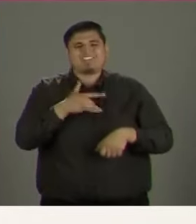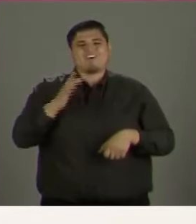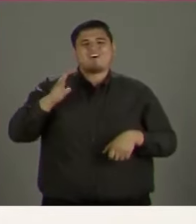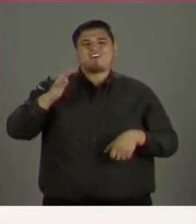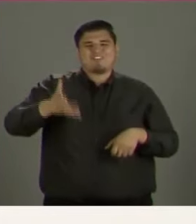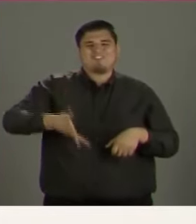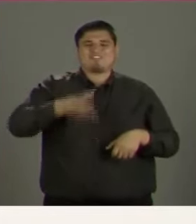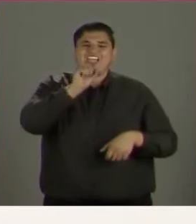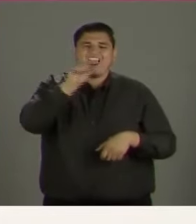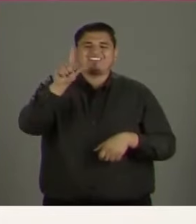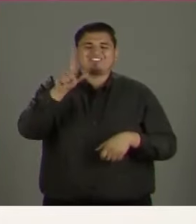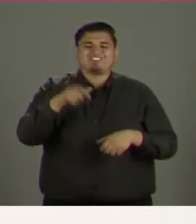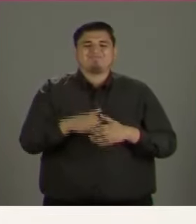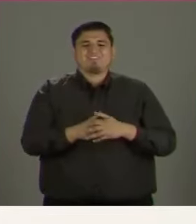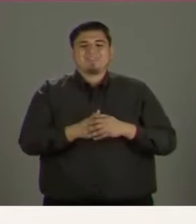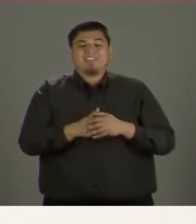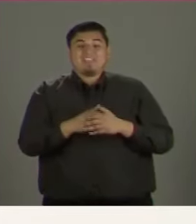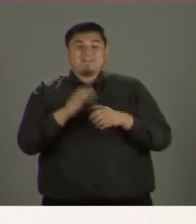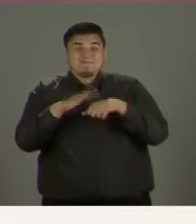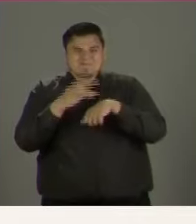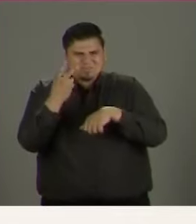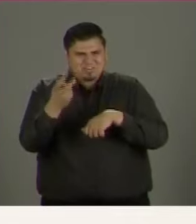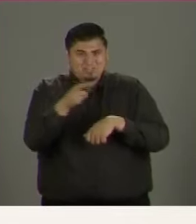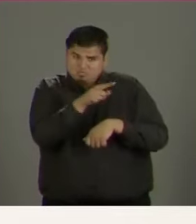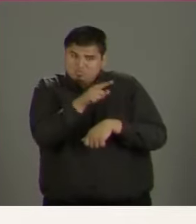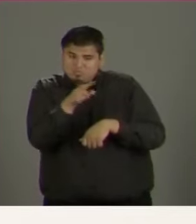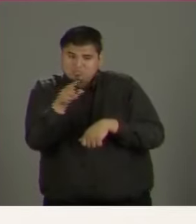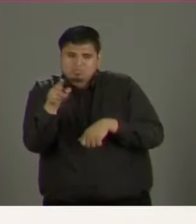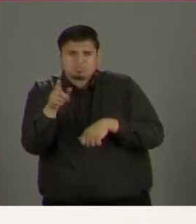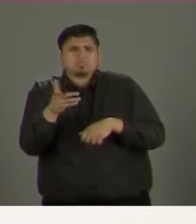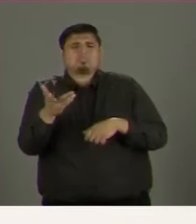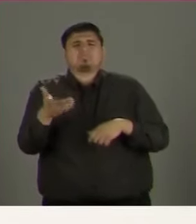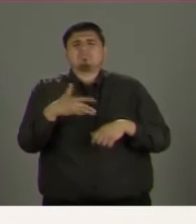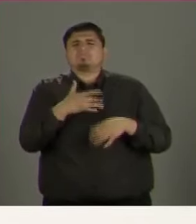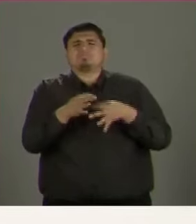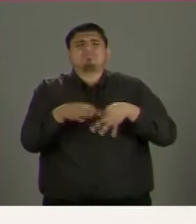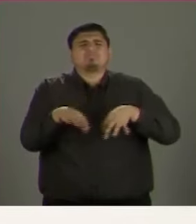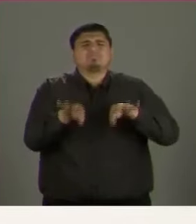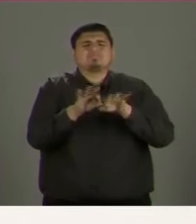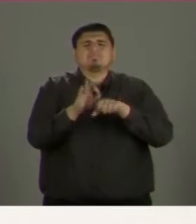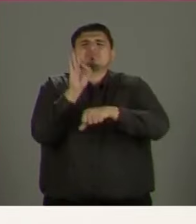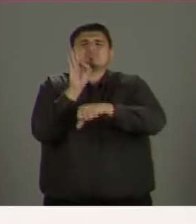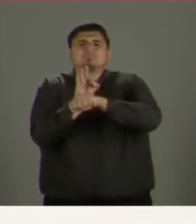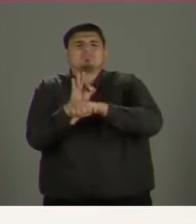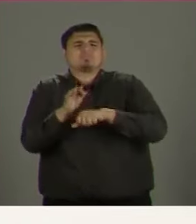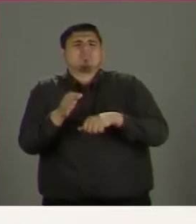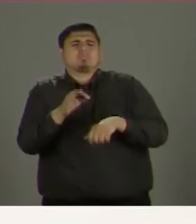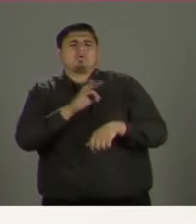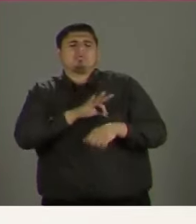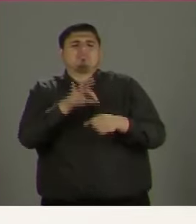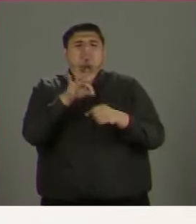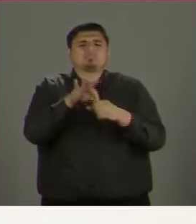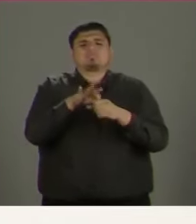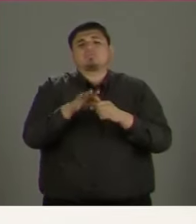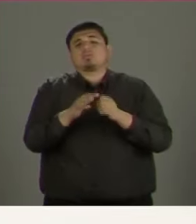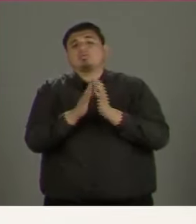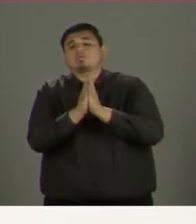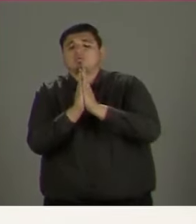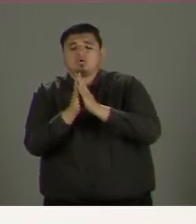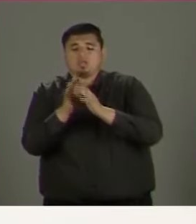quiero pedirte, para defender a Jalisco y que no entre Morena, que votes todo naranja,